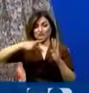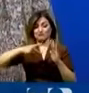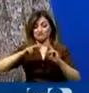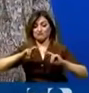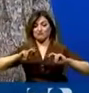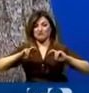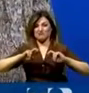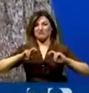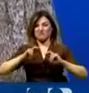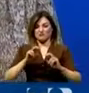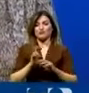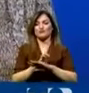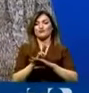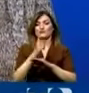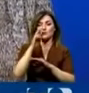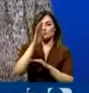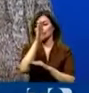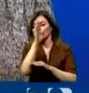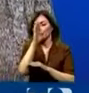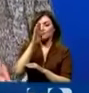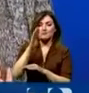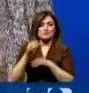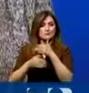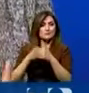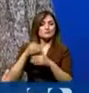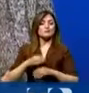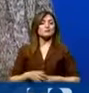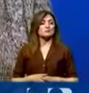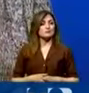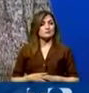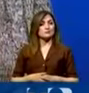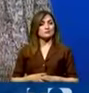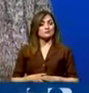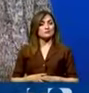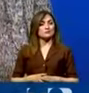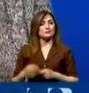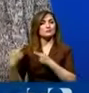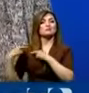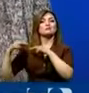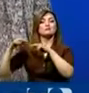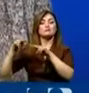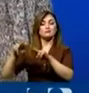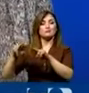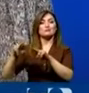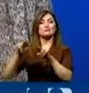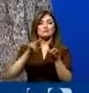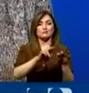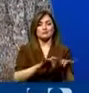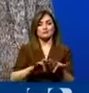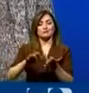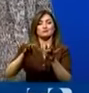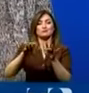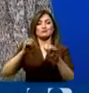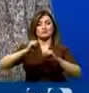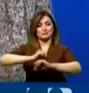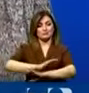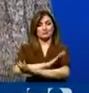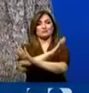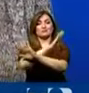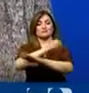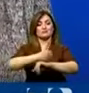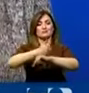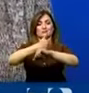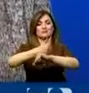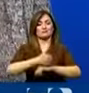necesitan para poder enfrentar este proceso. Y está en manos de la Secretaría de Semplades la autorización.